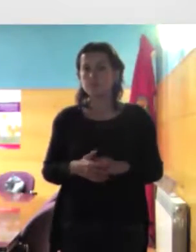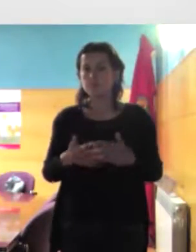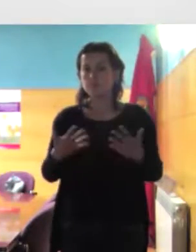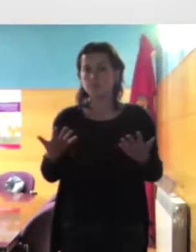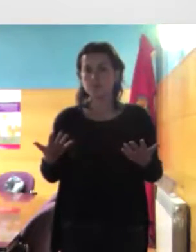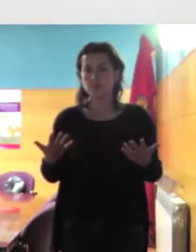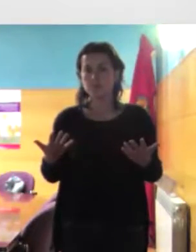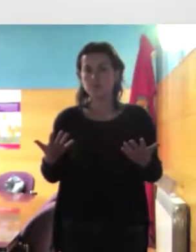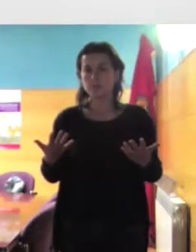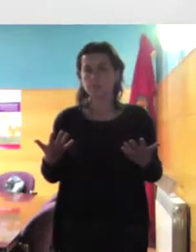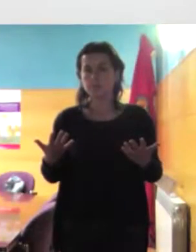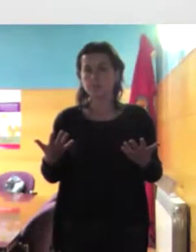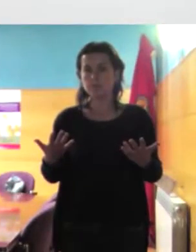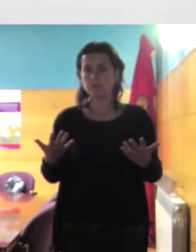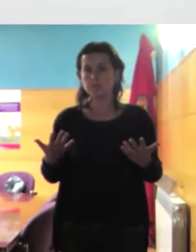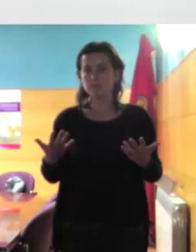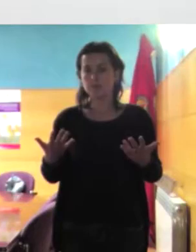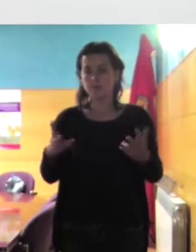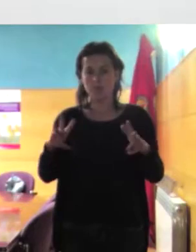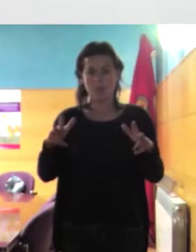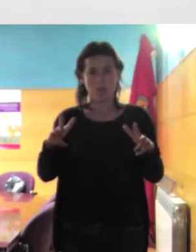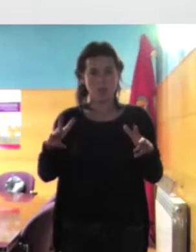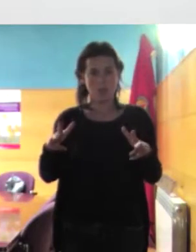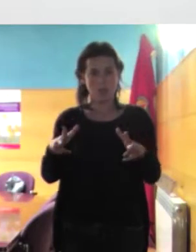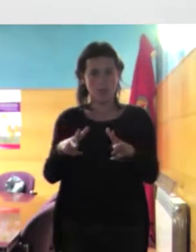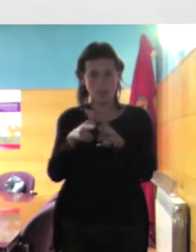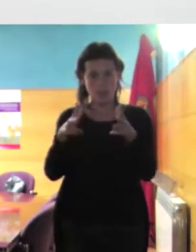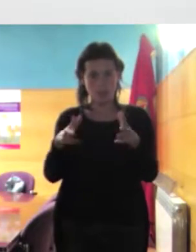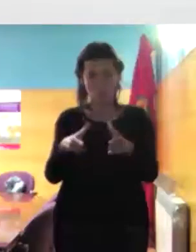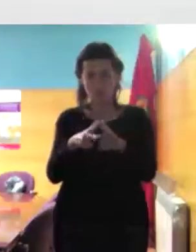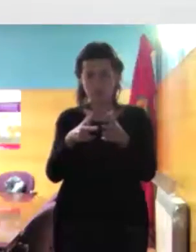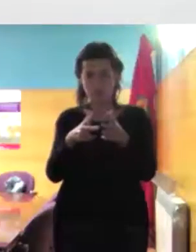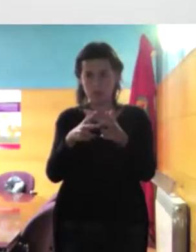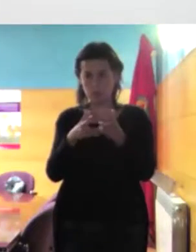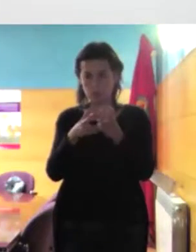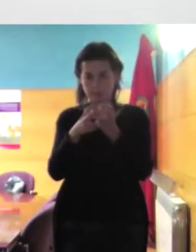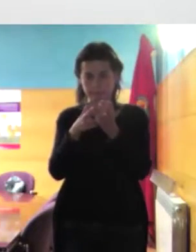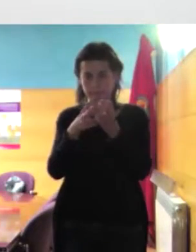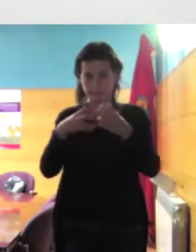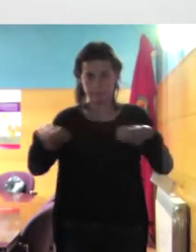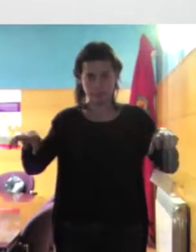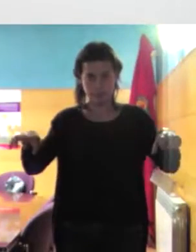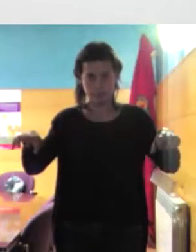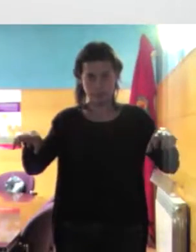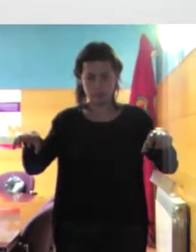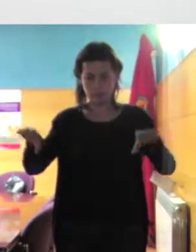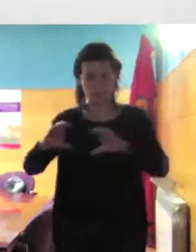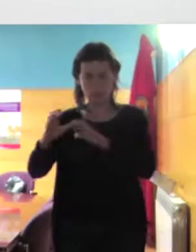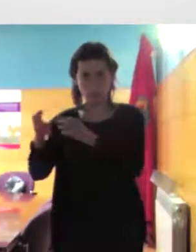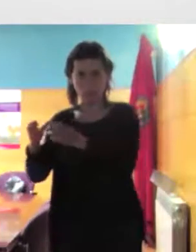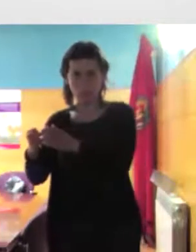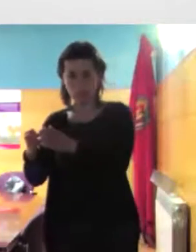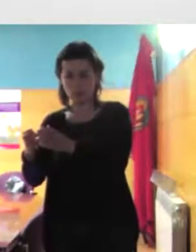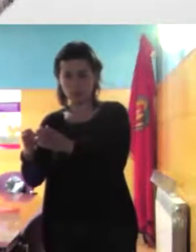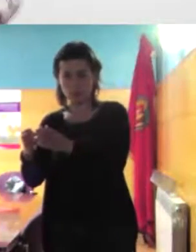social donde hay donde los colectivos de personas francesas